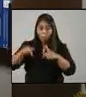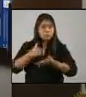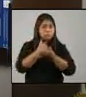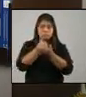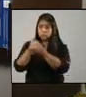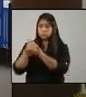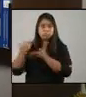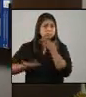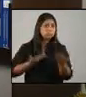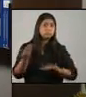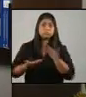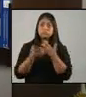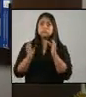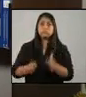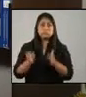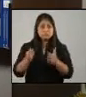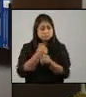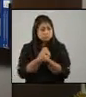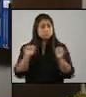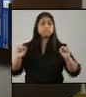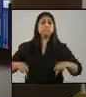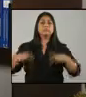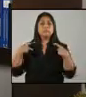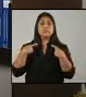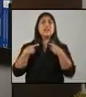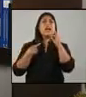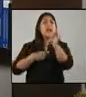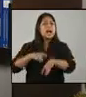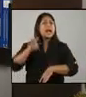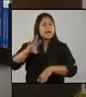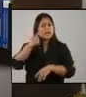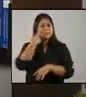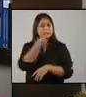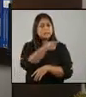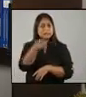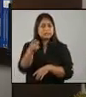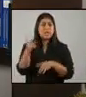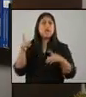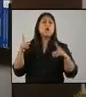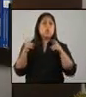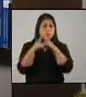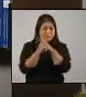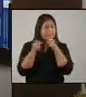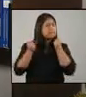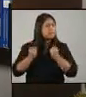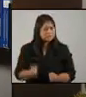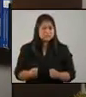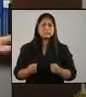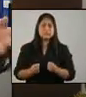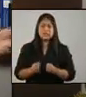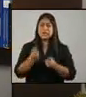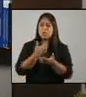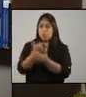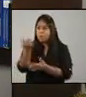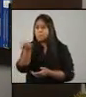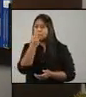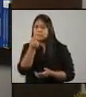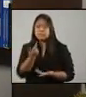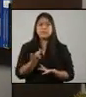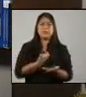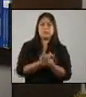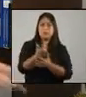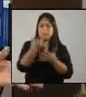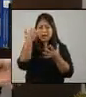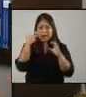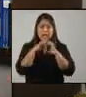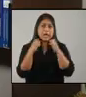vidas. Es cierto, por momentos la hemos visto complicada como país, adquirir medicamentos y equipo.